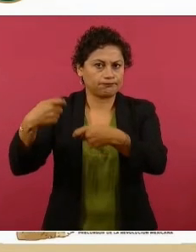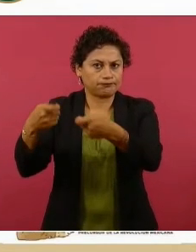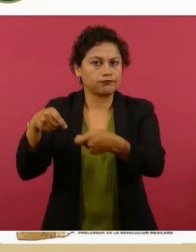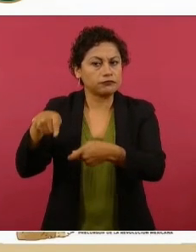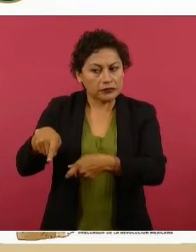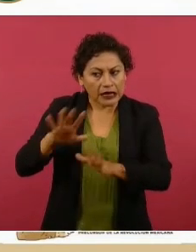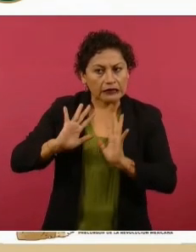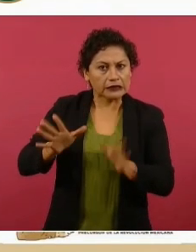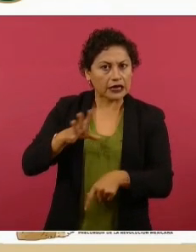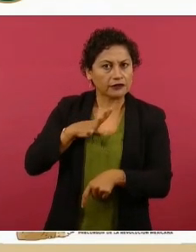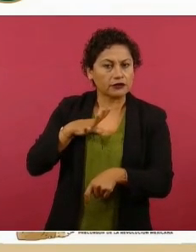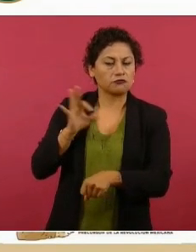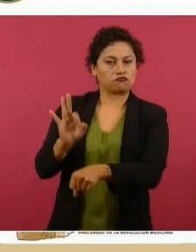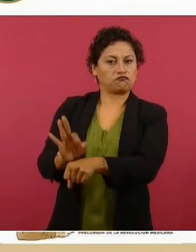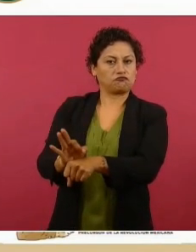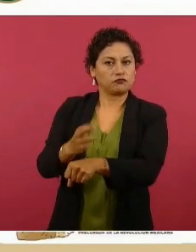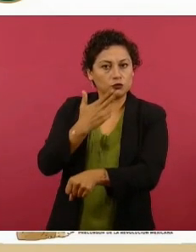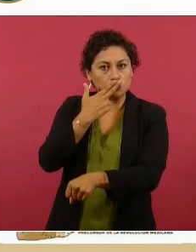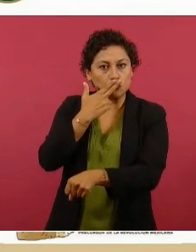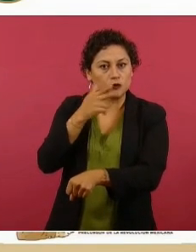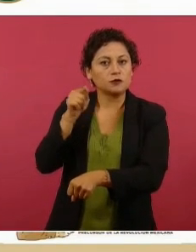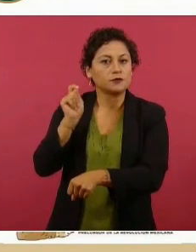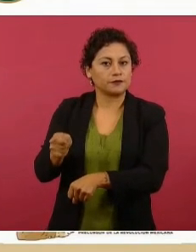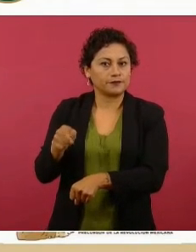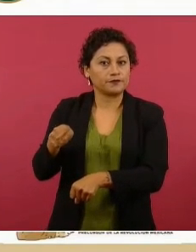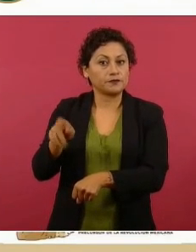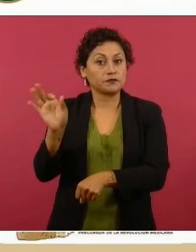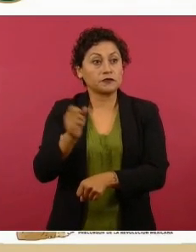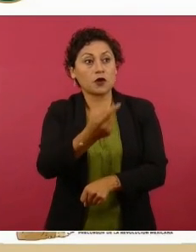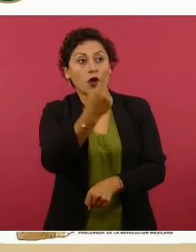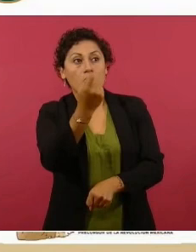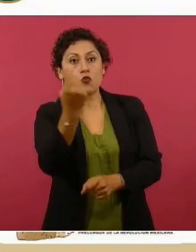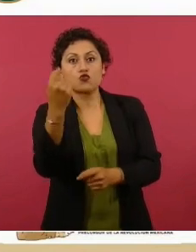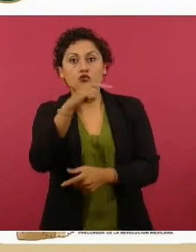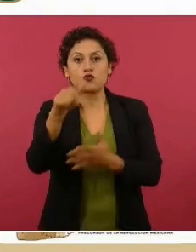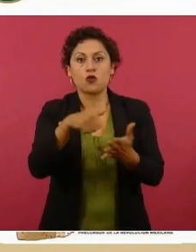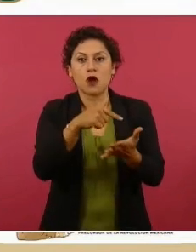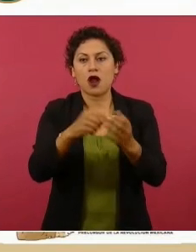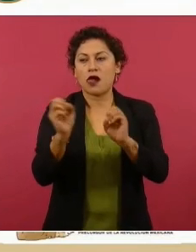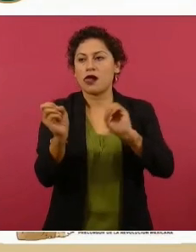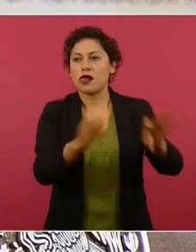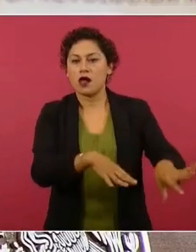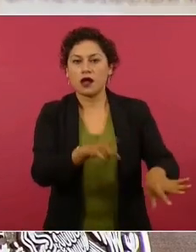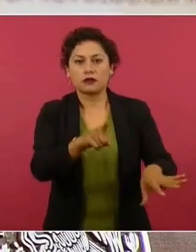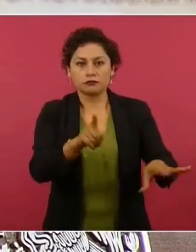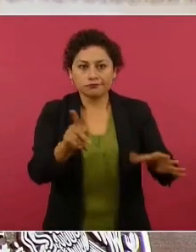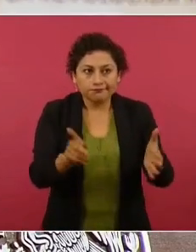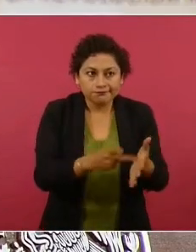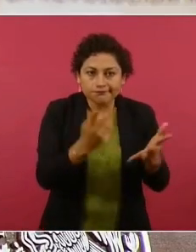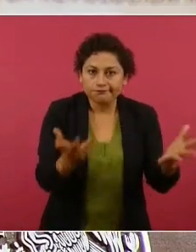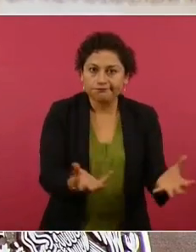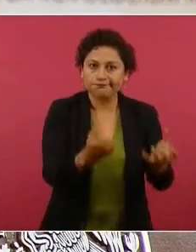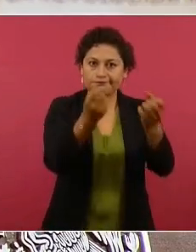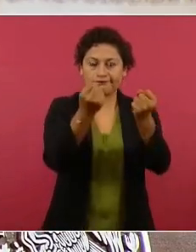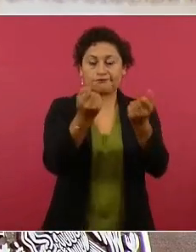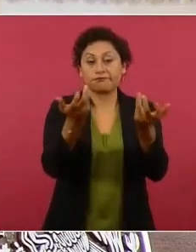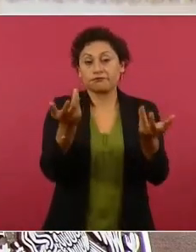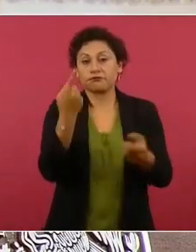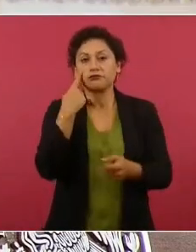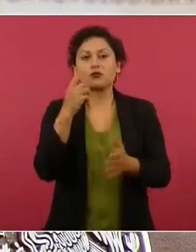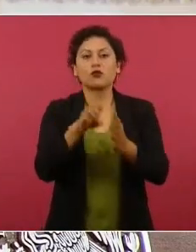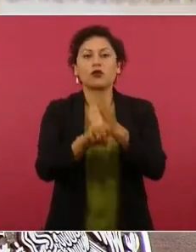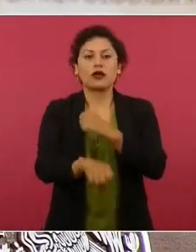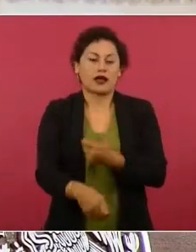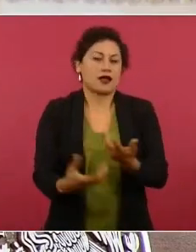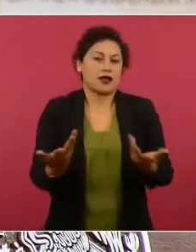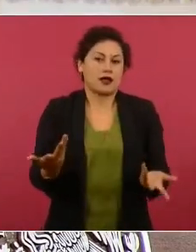y ahí en donde se abandonó se reincorpore nuevamente a los sistemas de salud. Y justamente uno de los mejores ejemplos quizá está en el